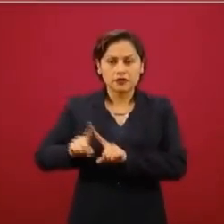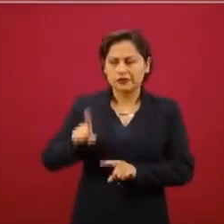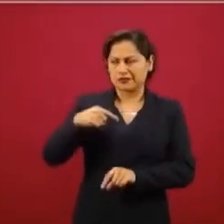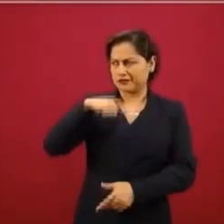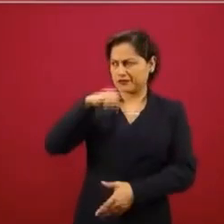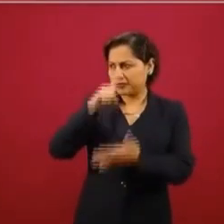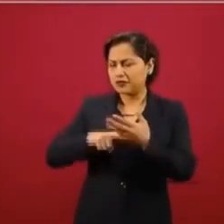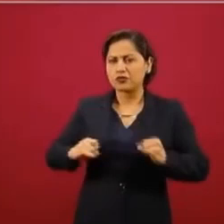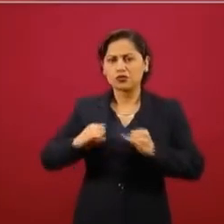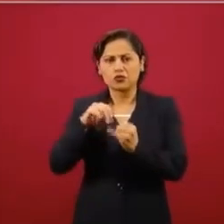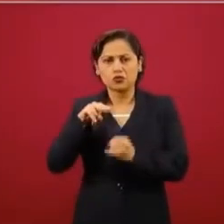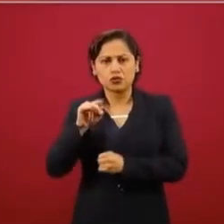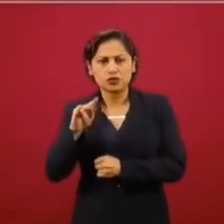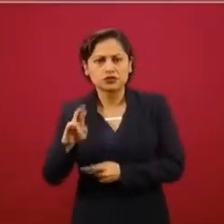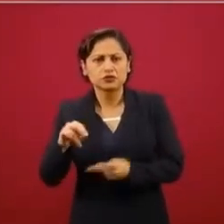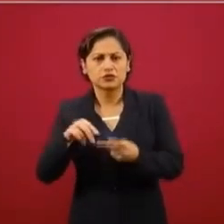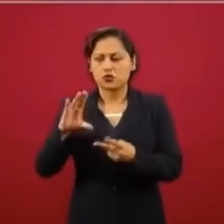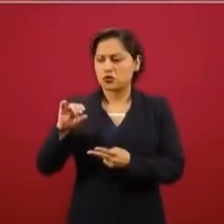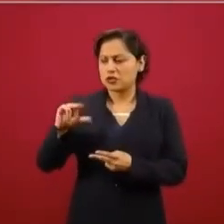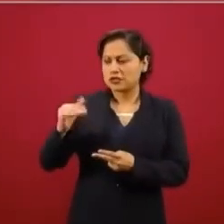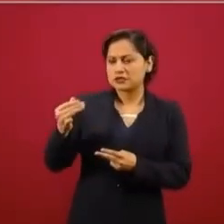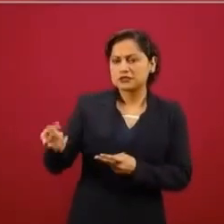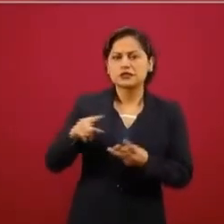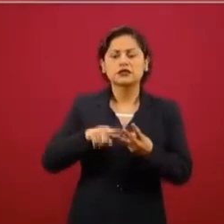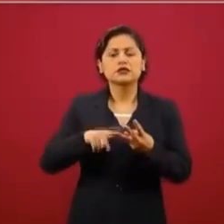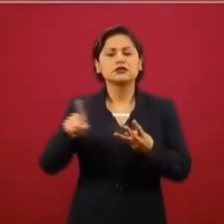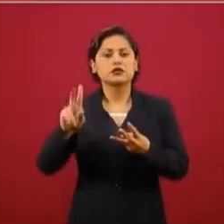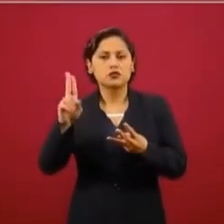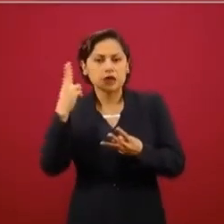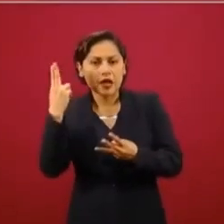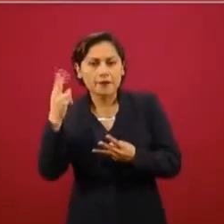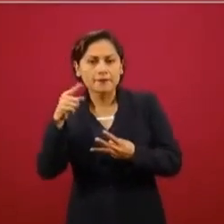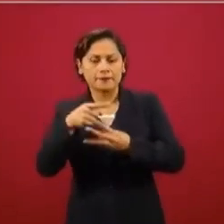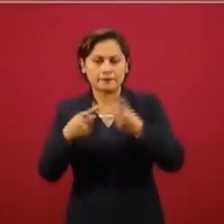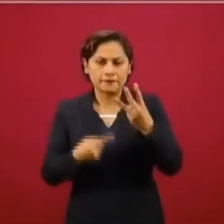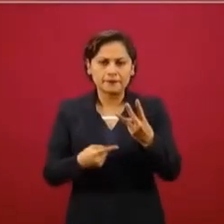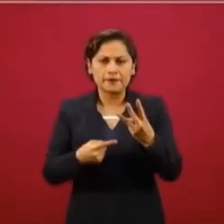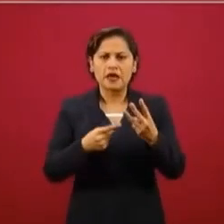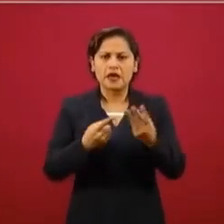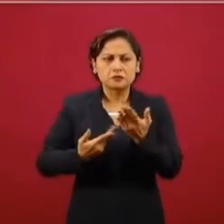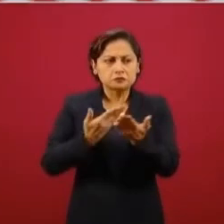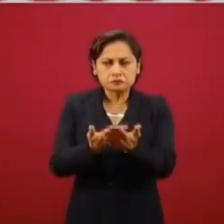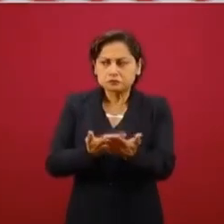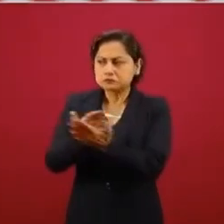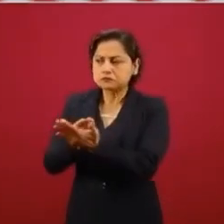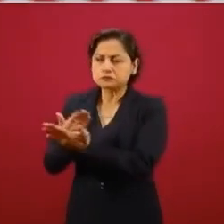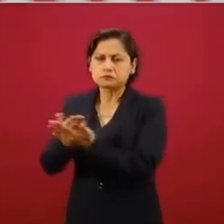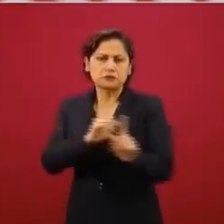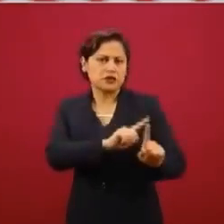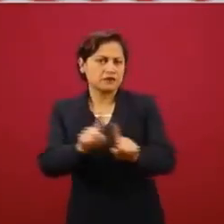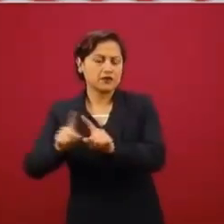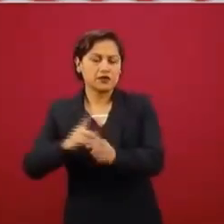poco, CONACYT está manejando dos, la UNAM presentó dos, en fin. Hay al menos seis proyectos